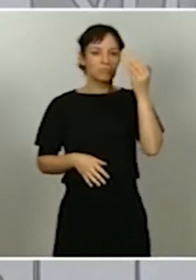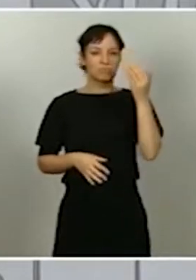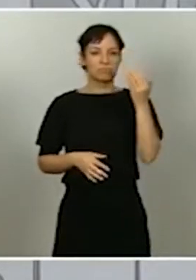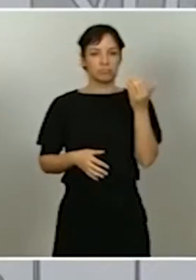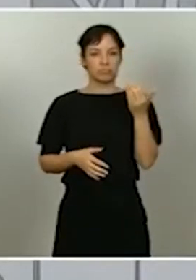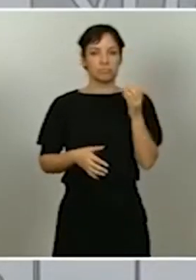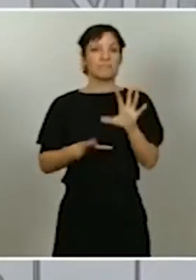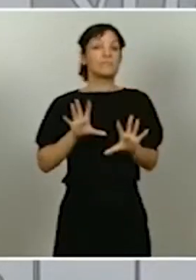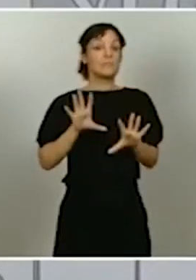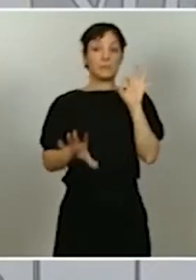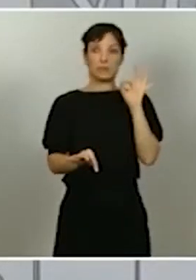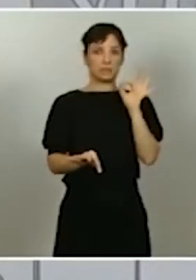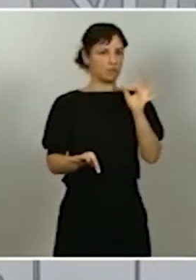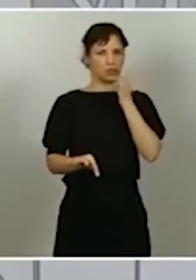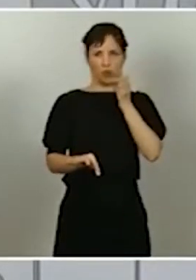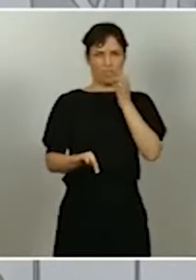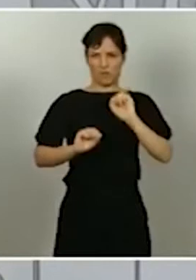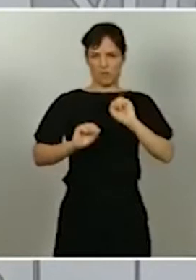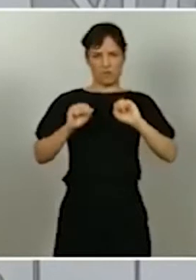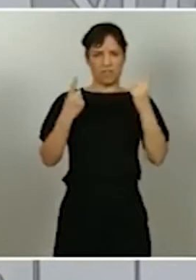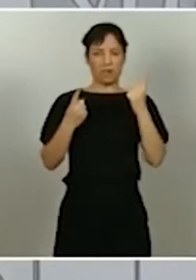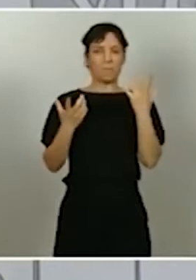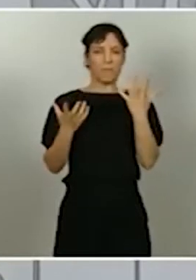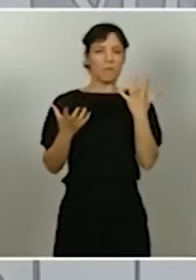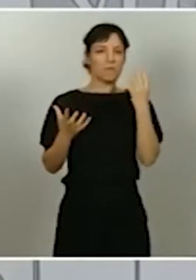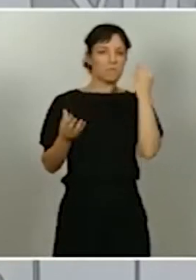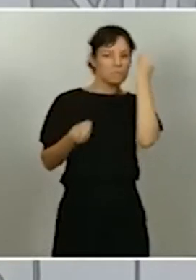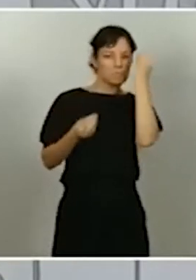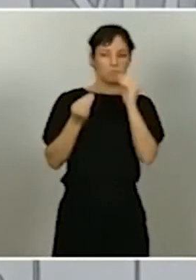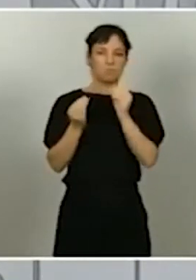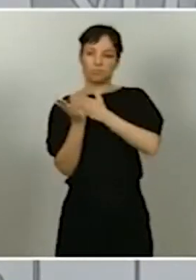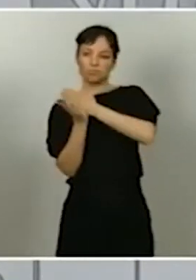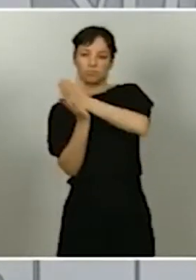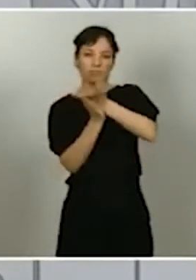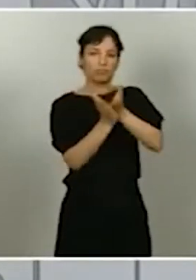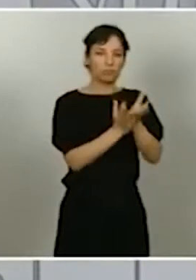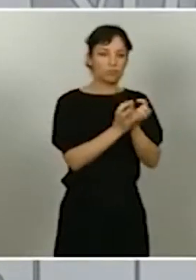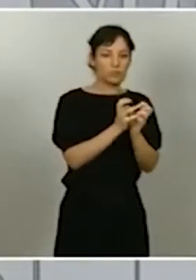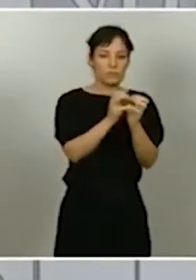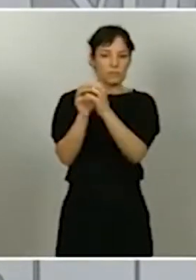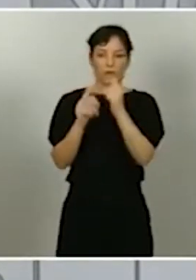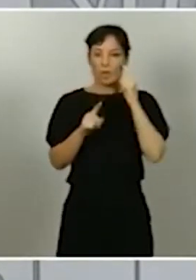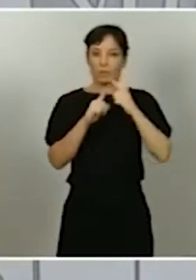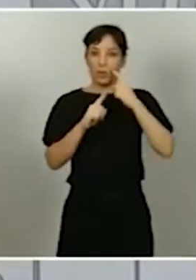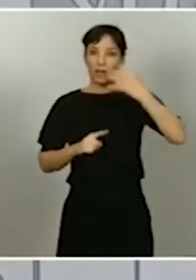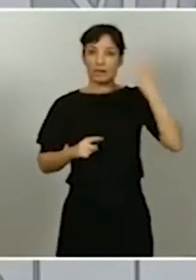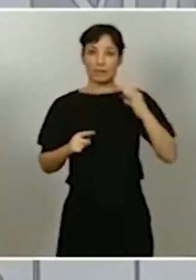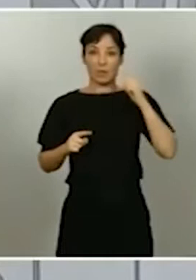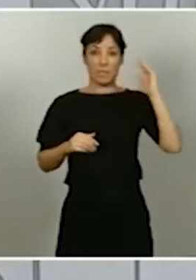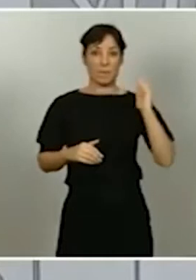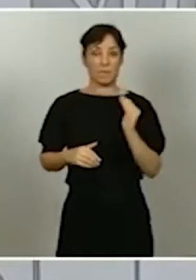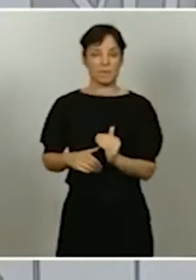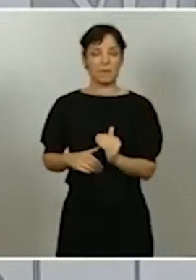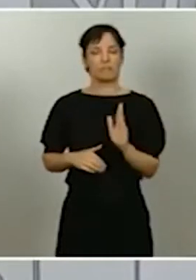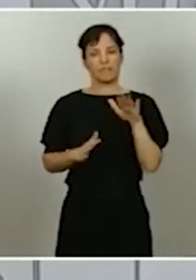tomadas, entiendo, pero todas estas opciones que se están barajando para reducir los riesgos demuestran que tenemos un